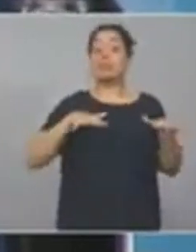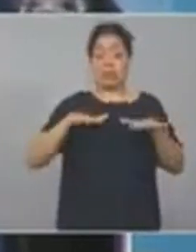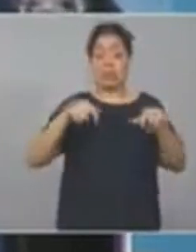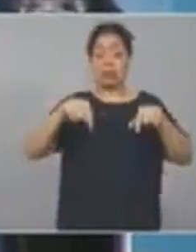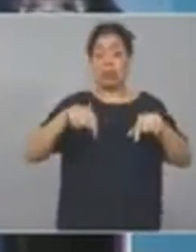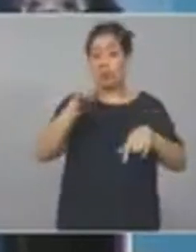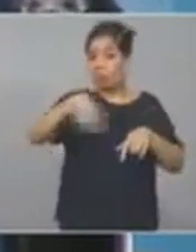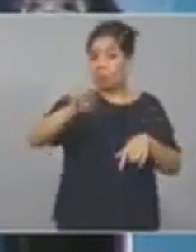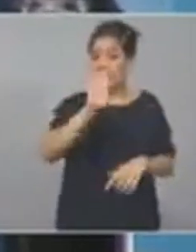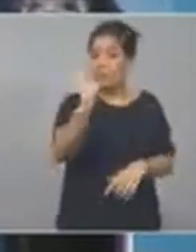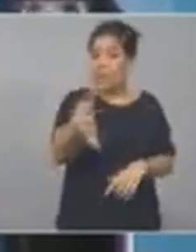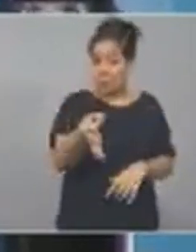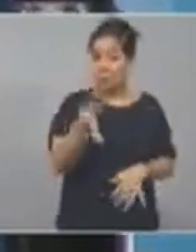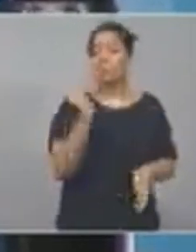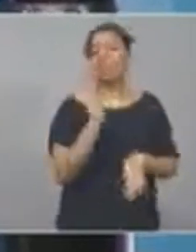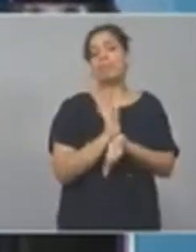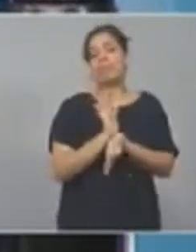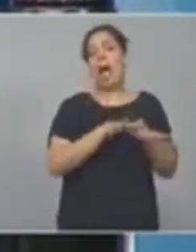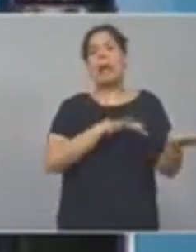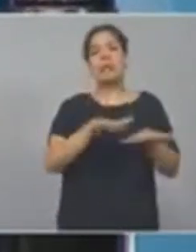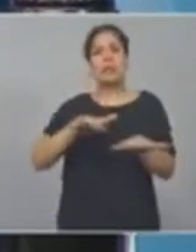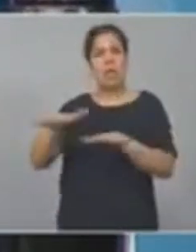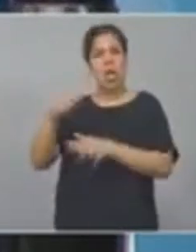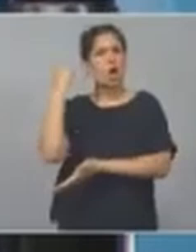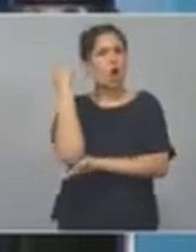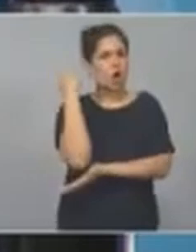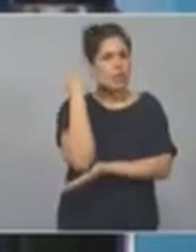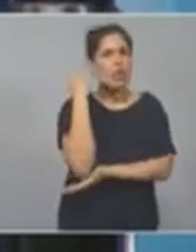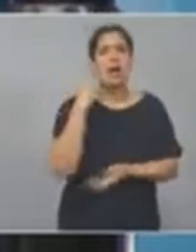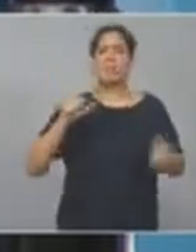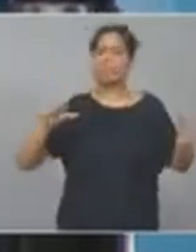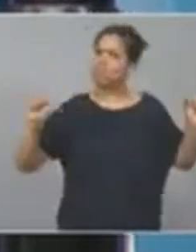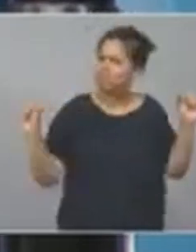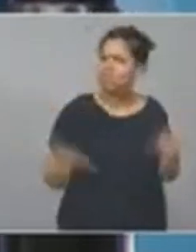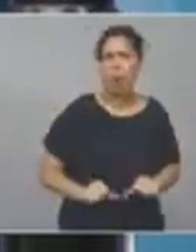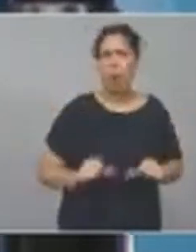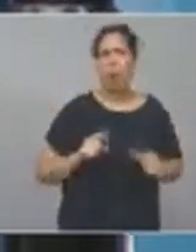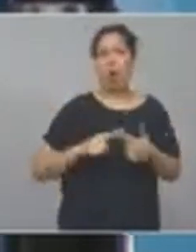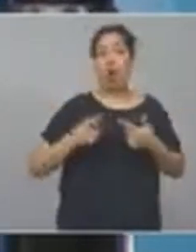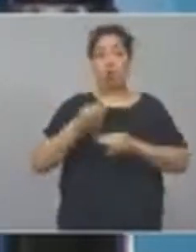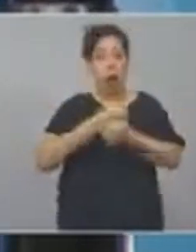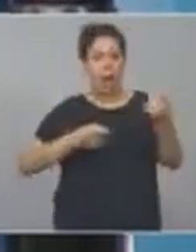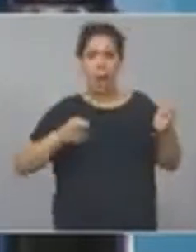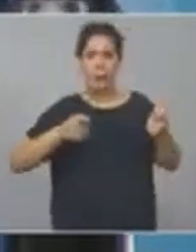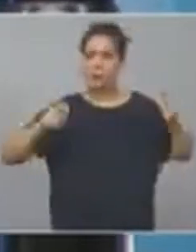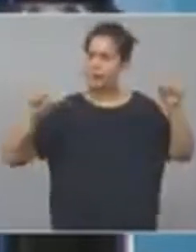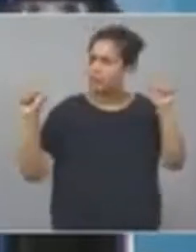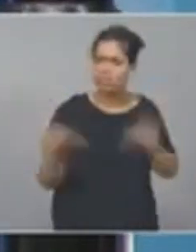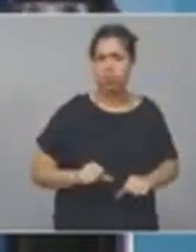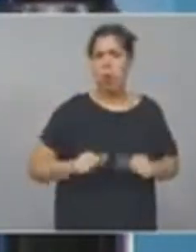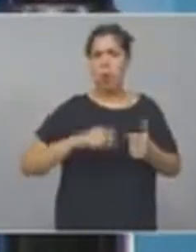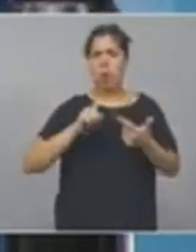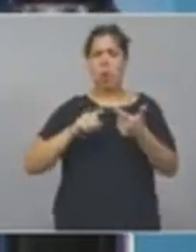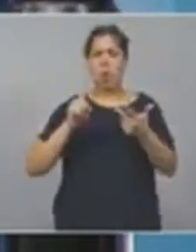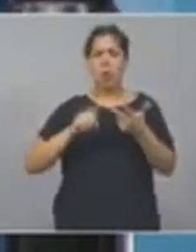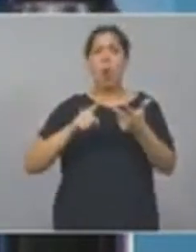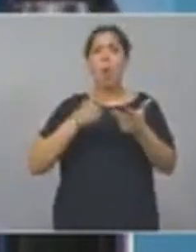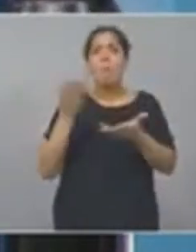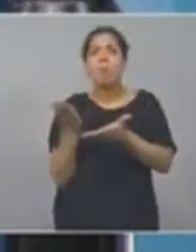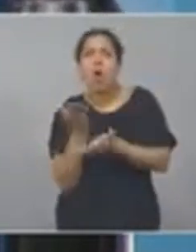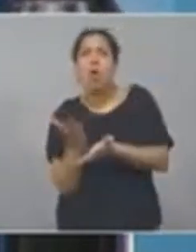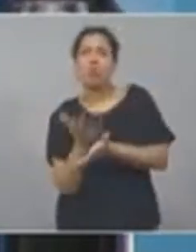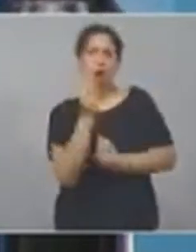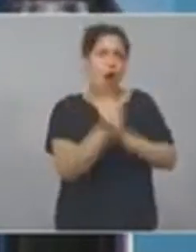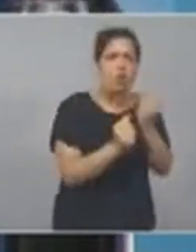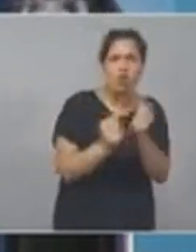saben, una caída de la actividad, una caída del comercio, una caída de la industria, de la producción en todas sus formas, por tanto del